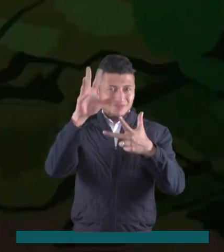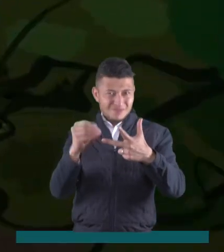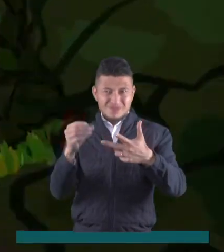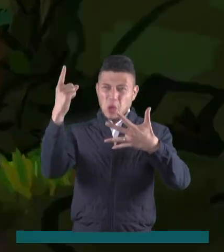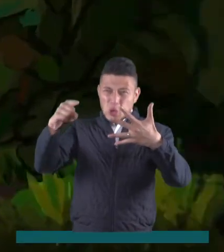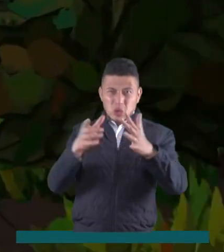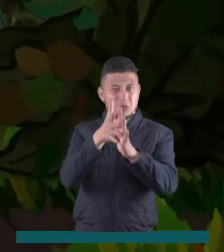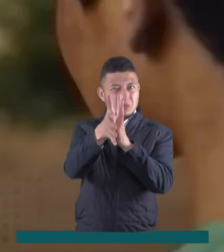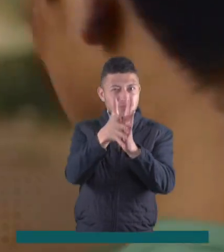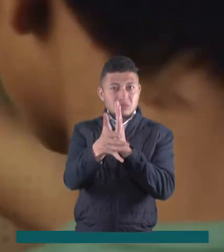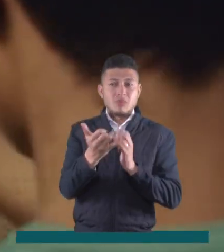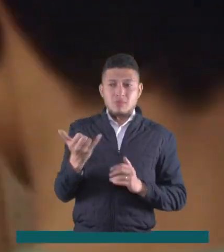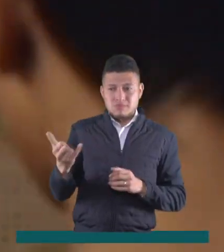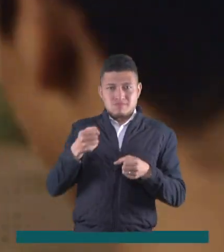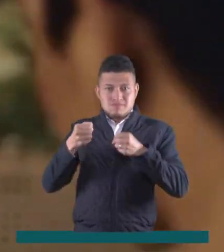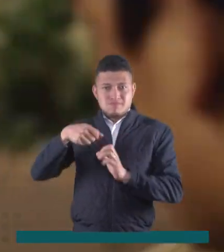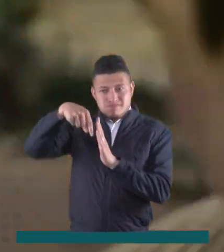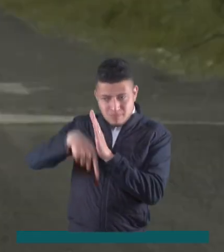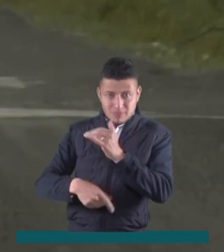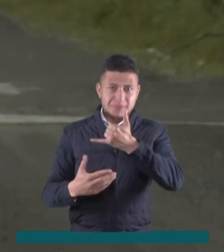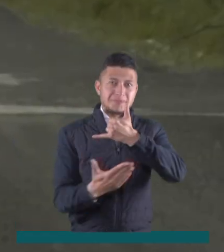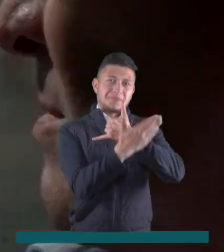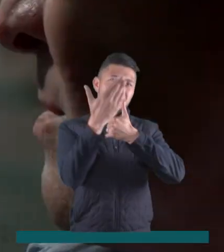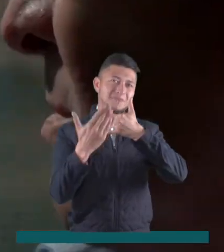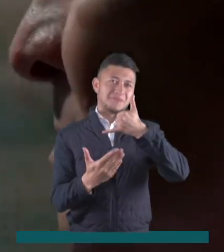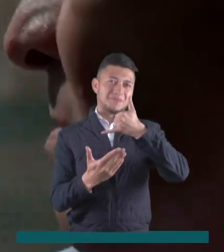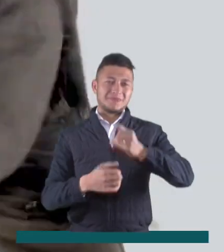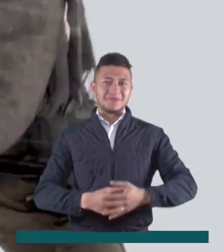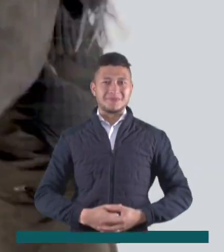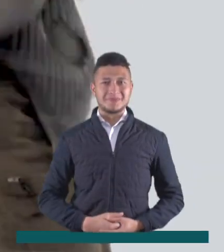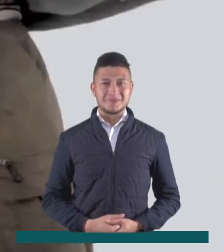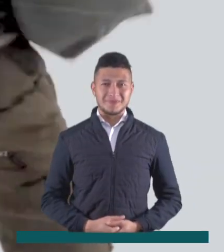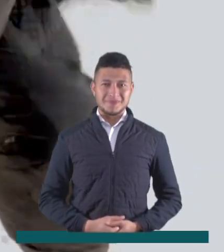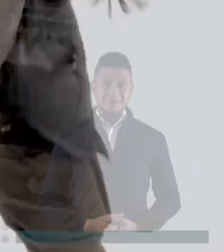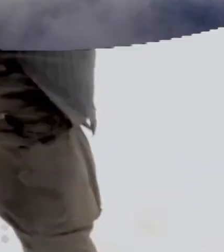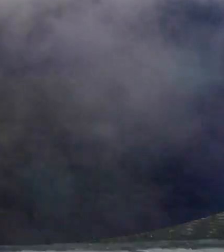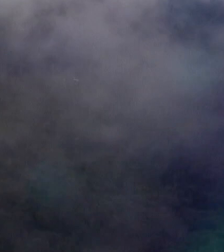Esto es más en Enlace 13, periodismo a profundidad en nuestras regiones.